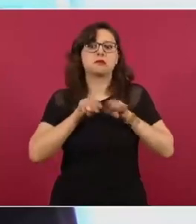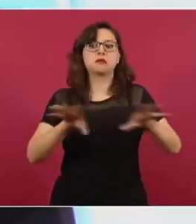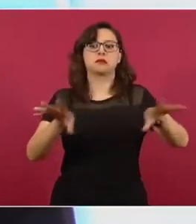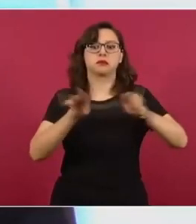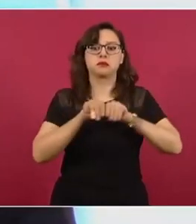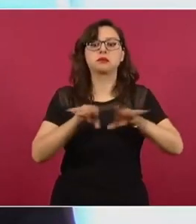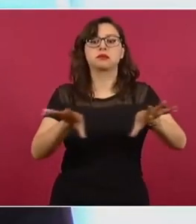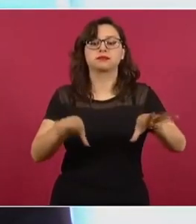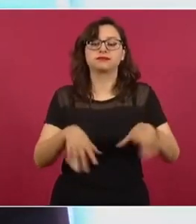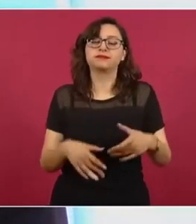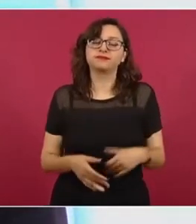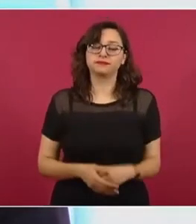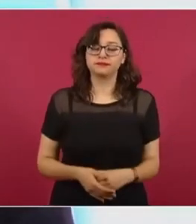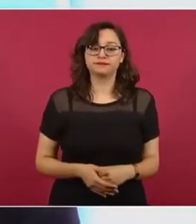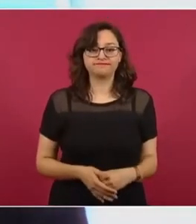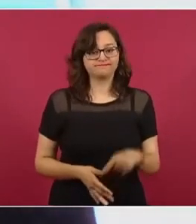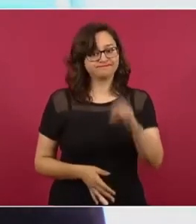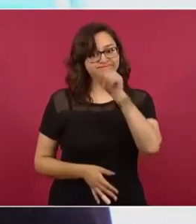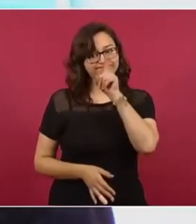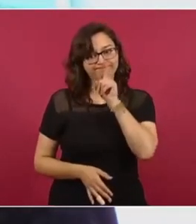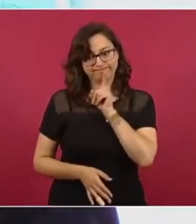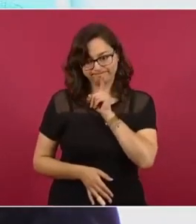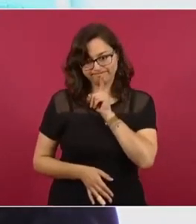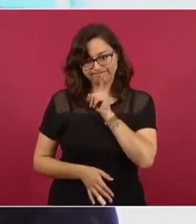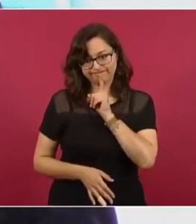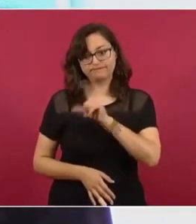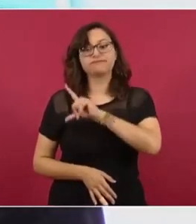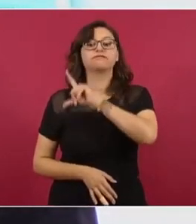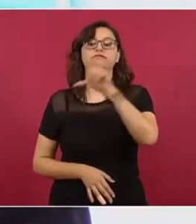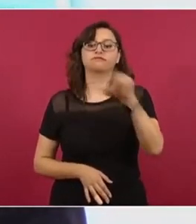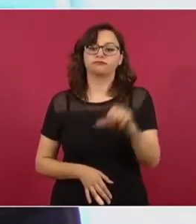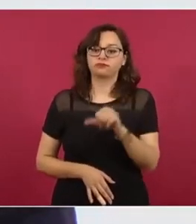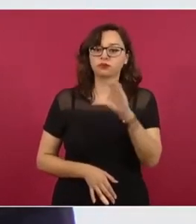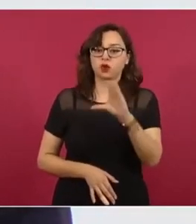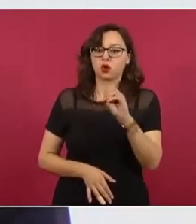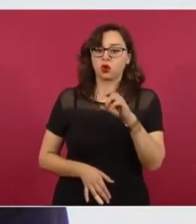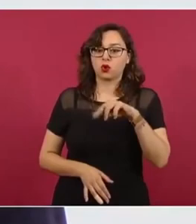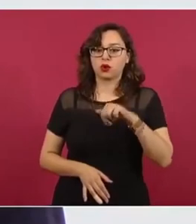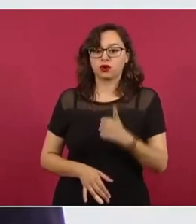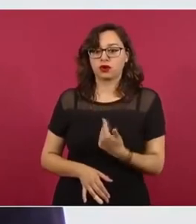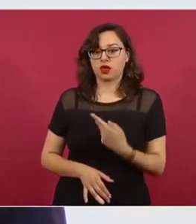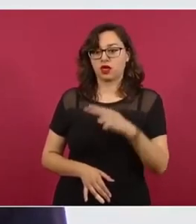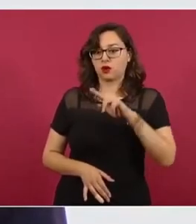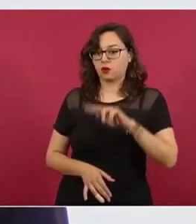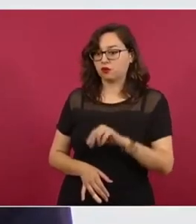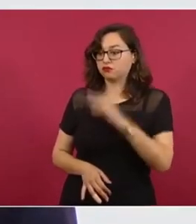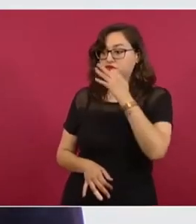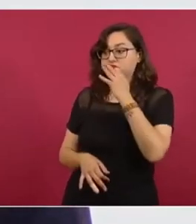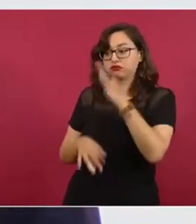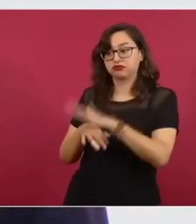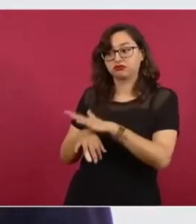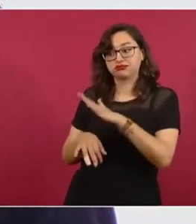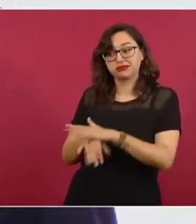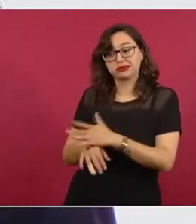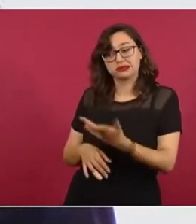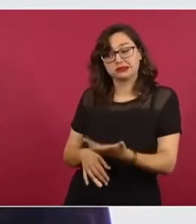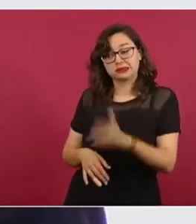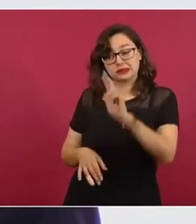La Conagua, a través de un comunicado de prensa, informó que ha reiterado desde 2015 que es indispensable